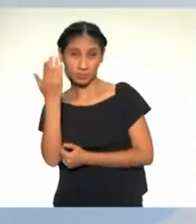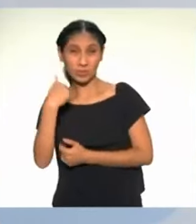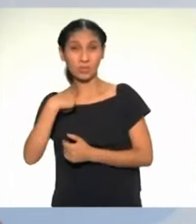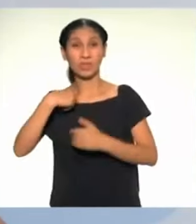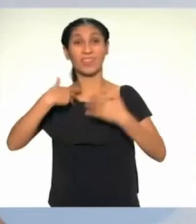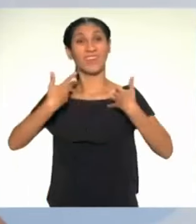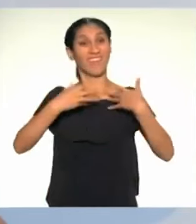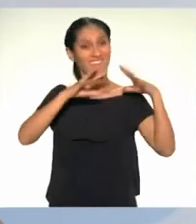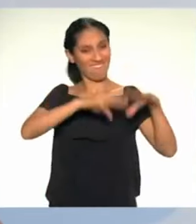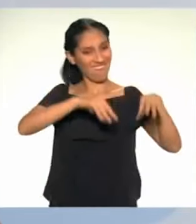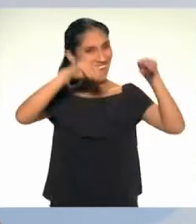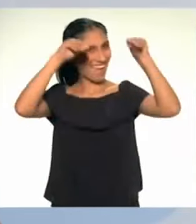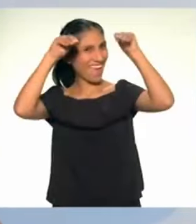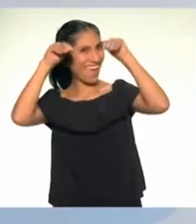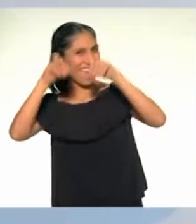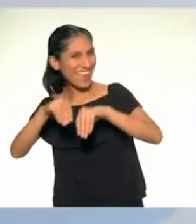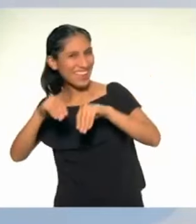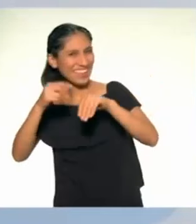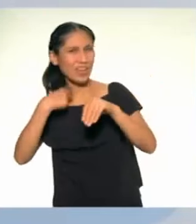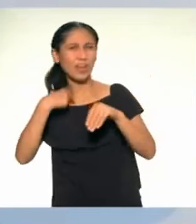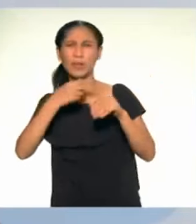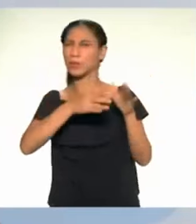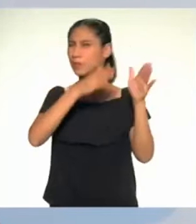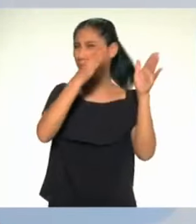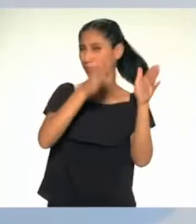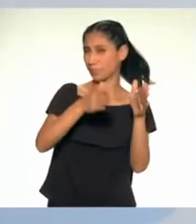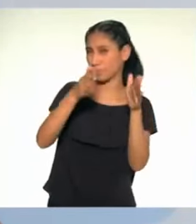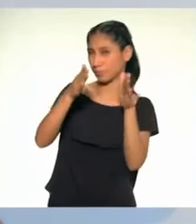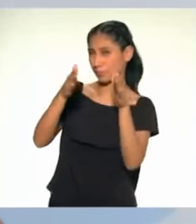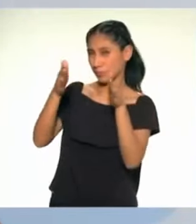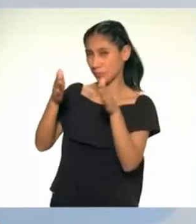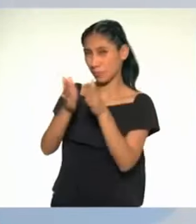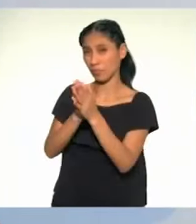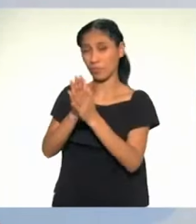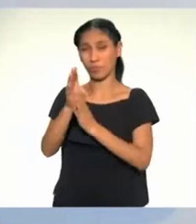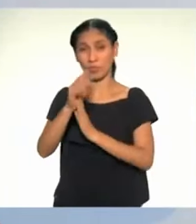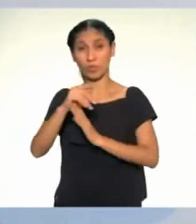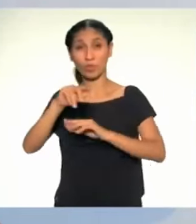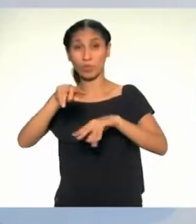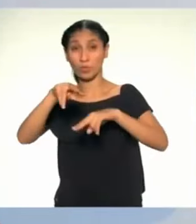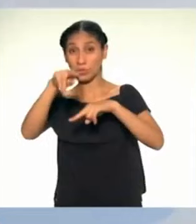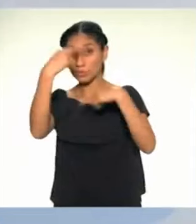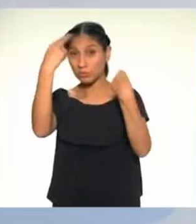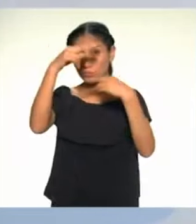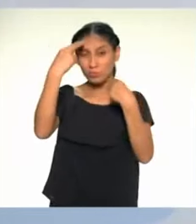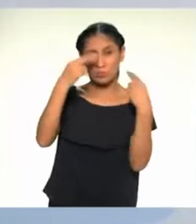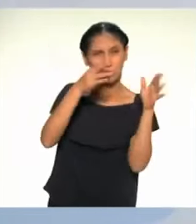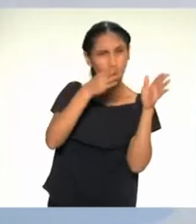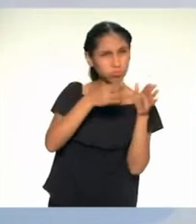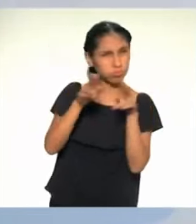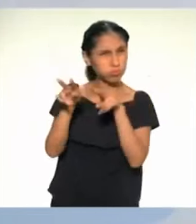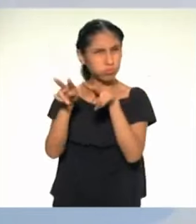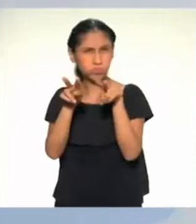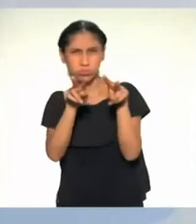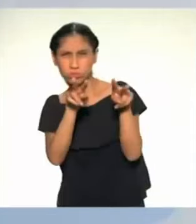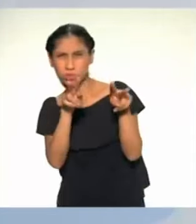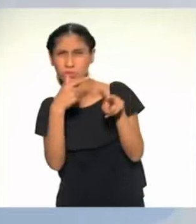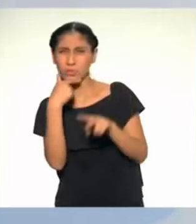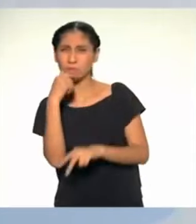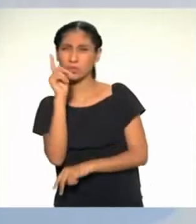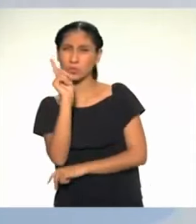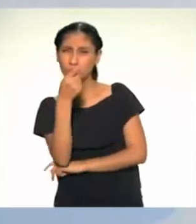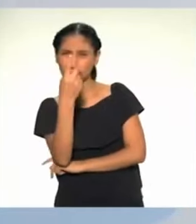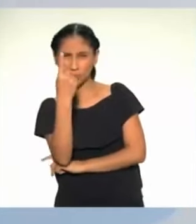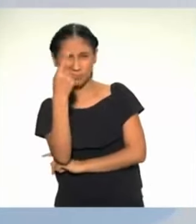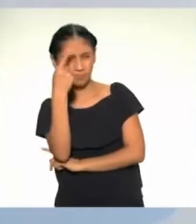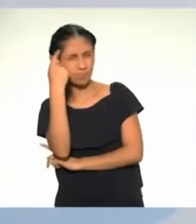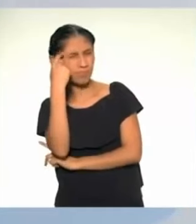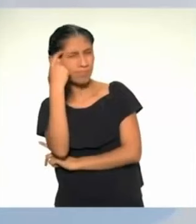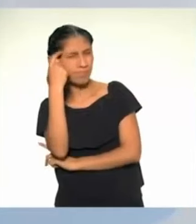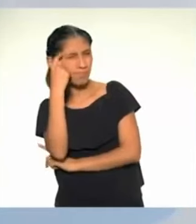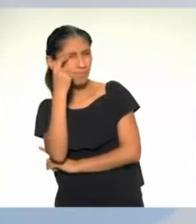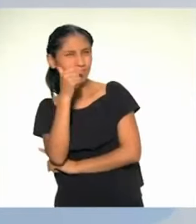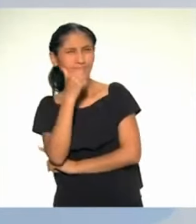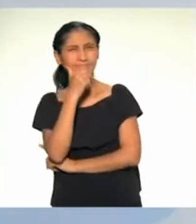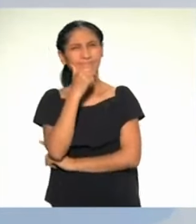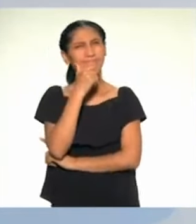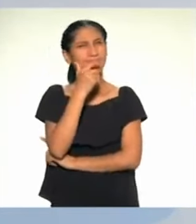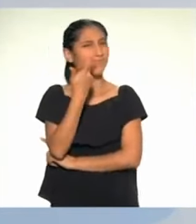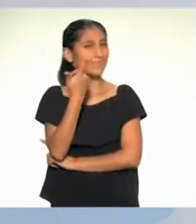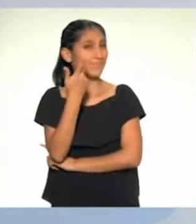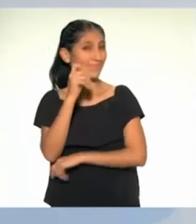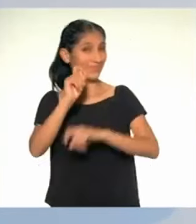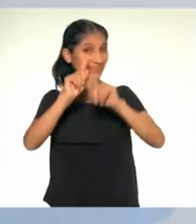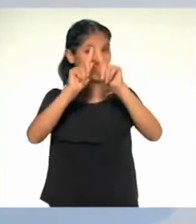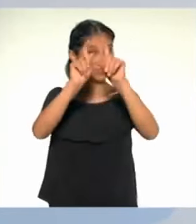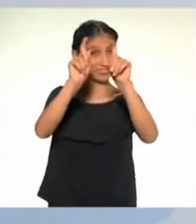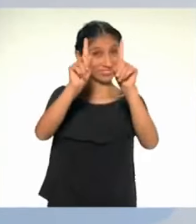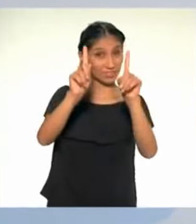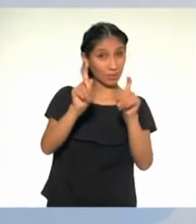mudar y estoy organizándome mientras las noticias llegan por todos lados y una se pone a pensar. Y hay una pregunta